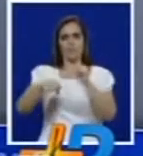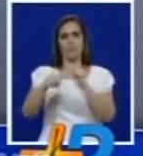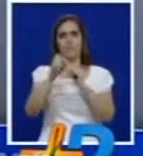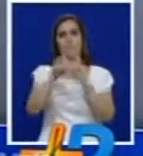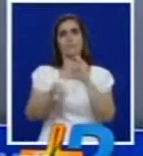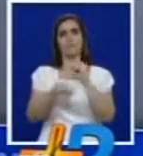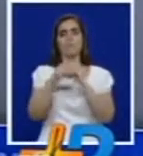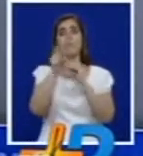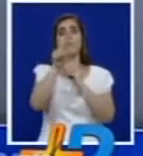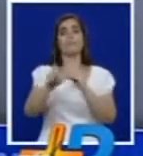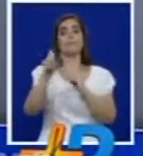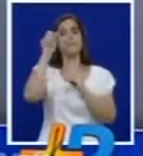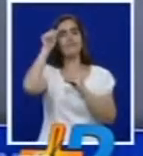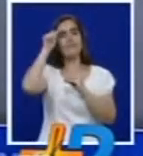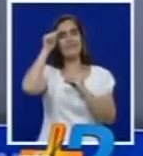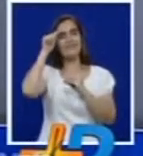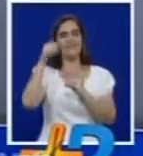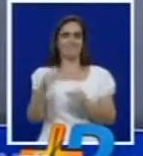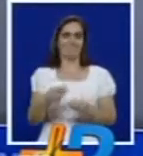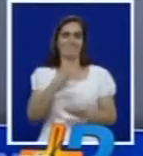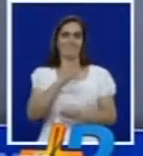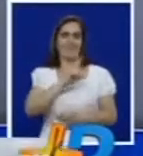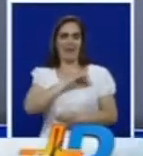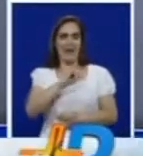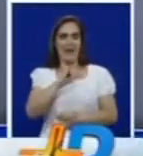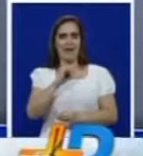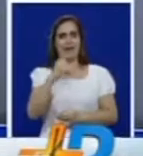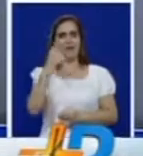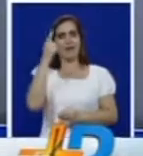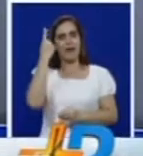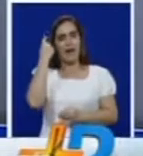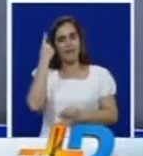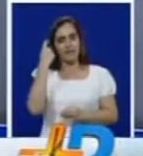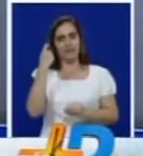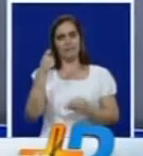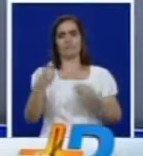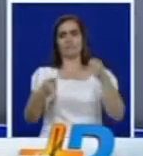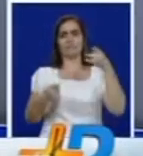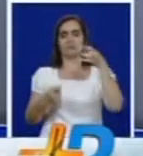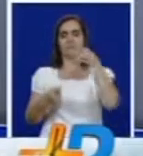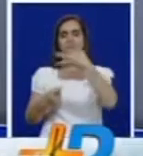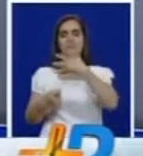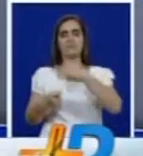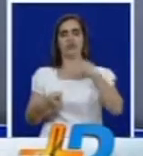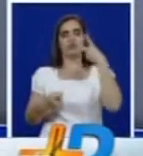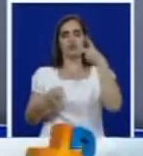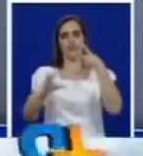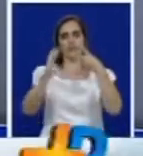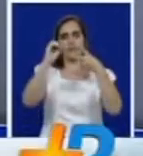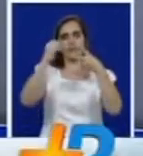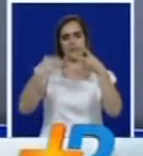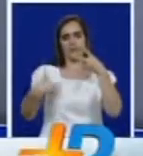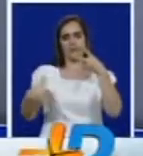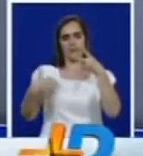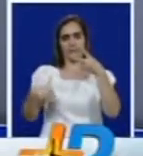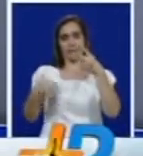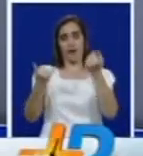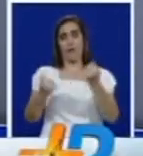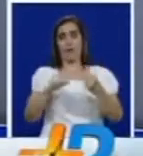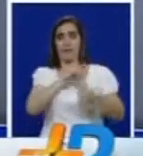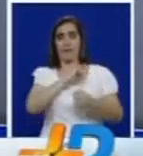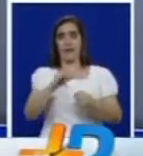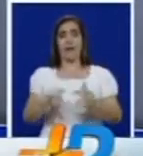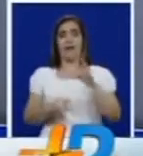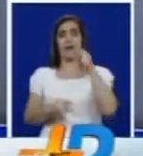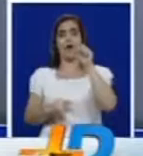pacífico y es azucarada porque el deportivo que hay anoche en el barrio San Fernando derrotó dos goles por cero Independiente Santa Fe y con 11 puntos atención estos